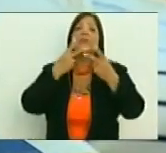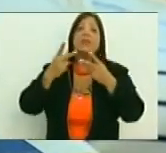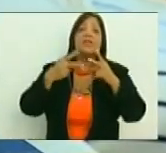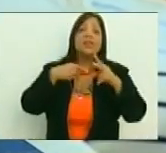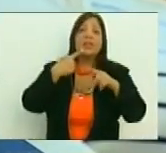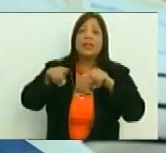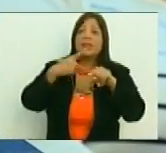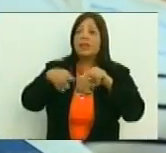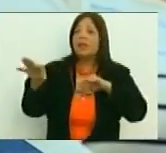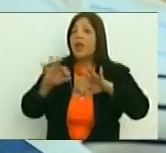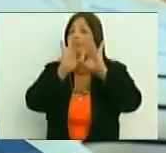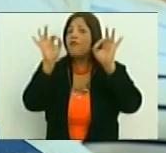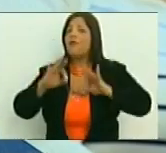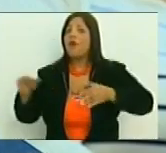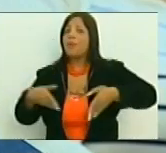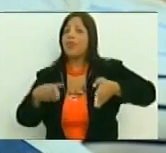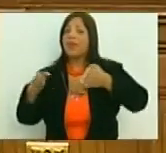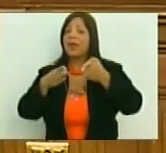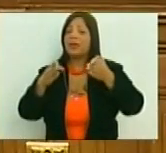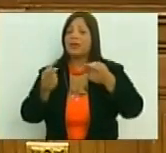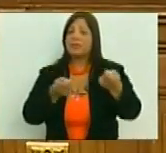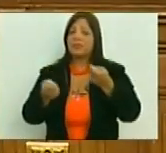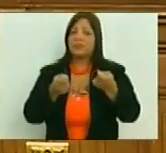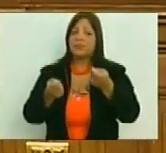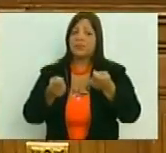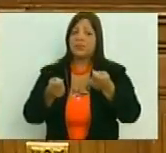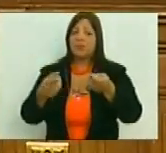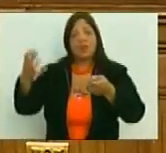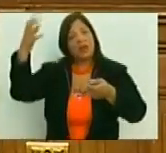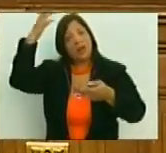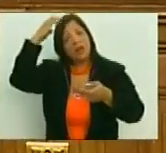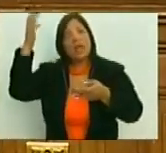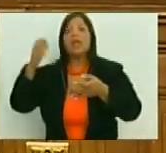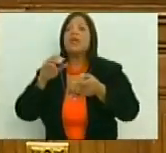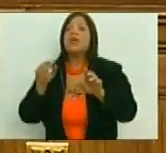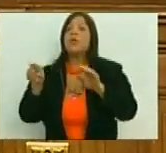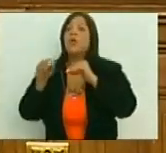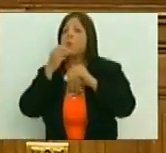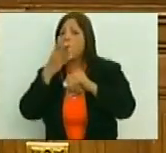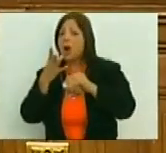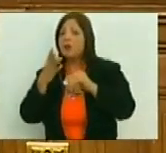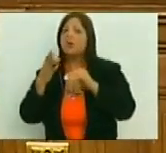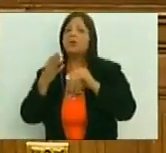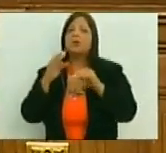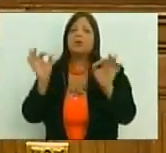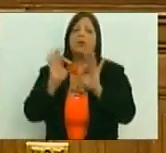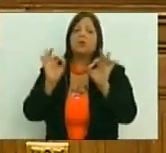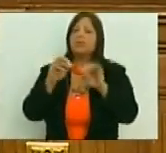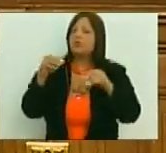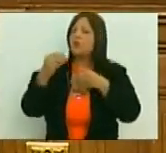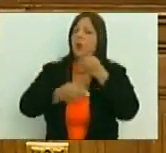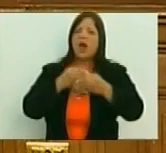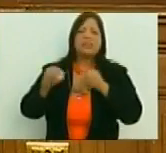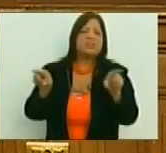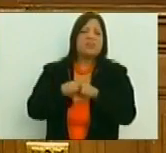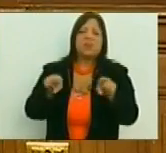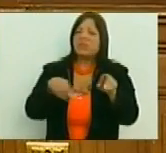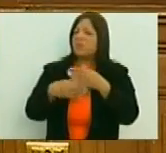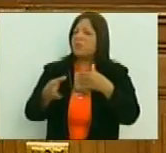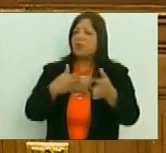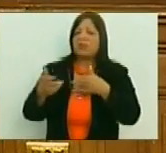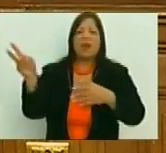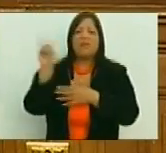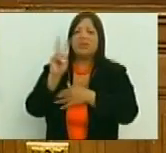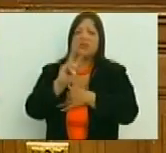de conducirla lo que es bueno para el reino de Santa Fe no surte efecto en Venezuela a pesar